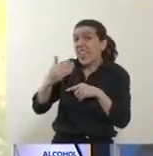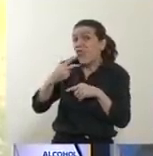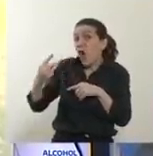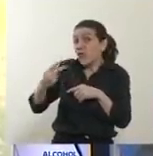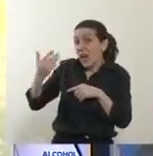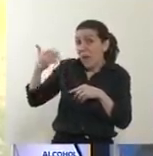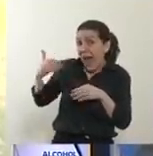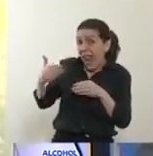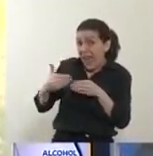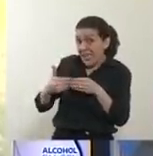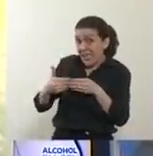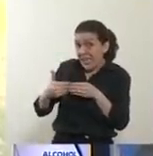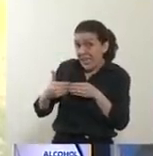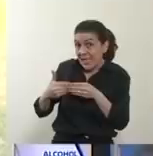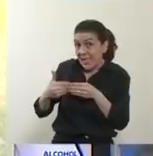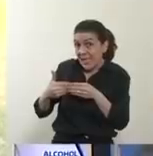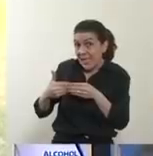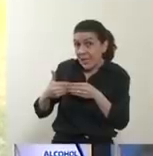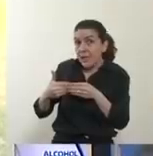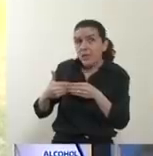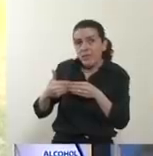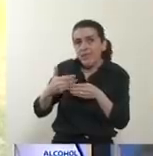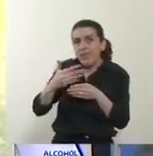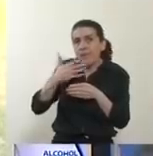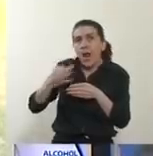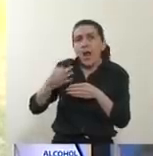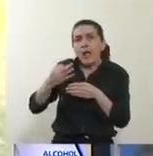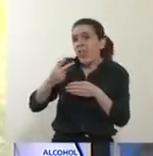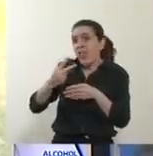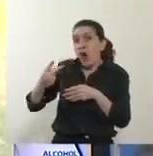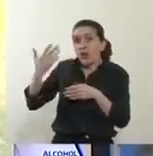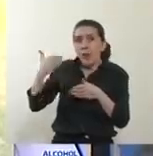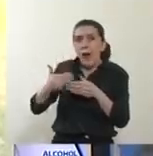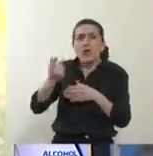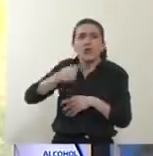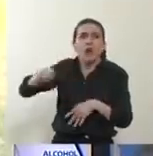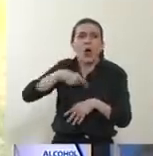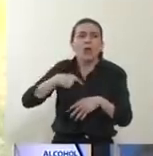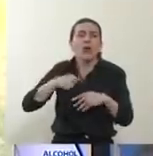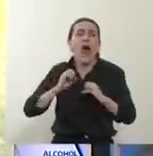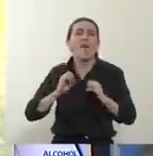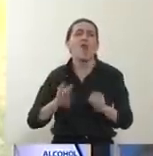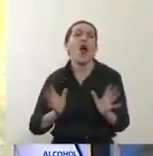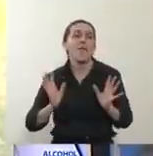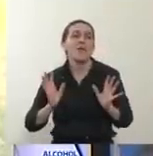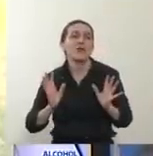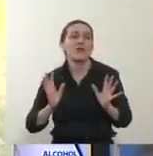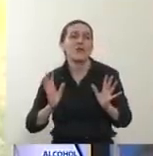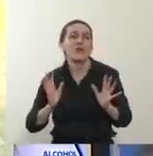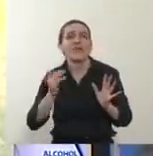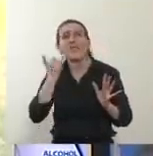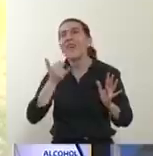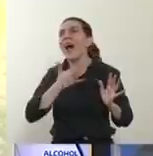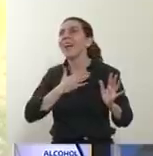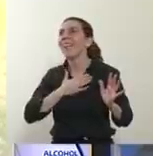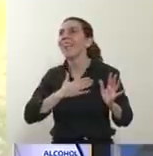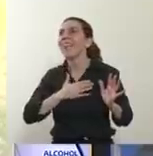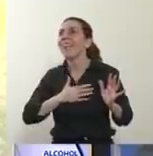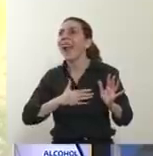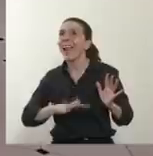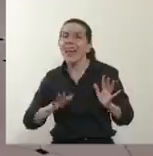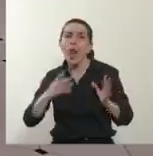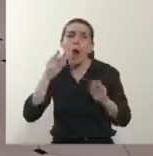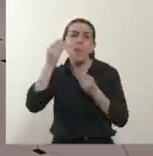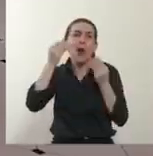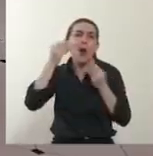es que, la verdad, todos nos relajamos. Todos sentimos que la